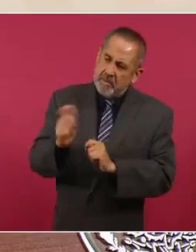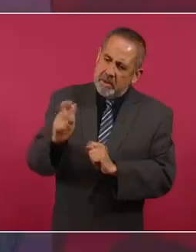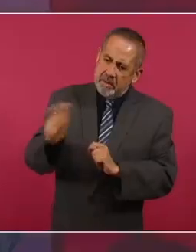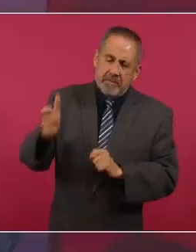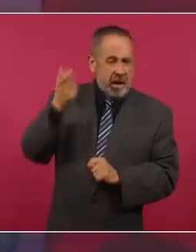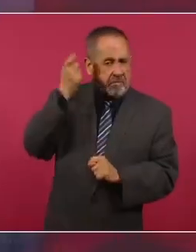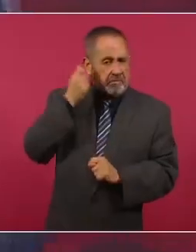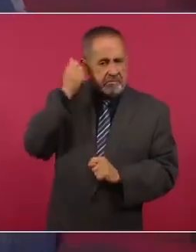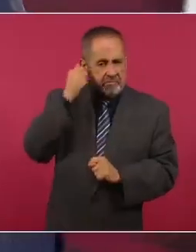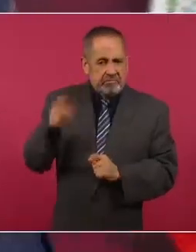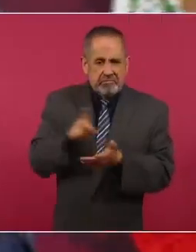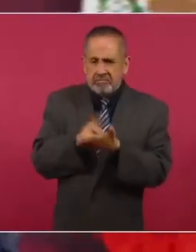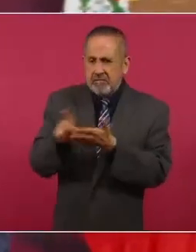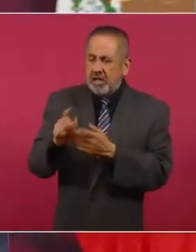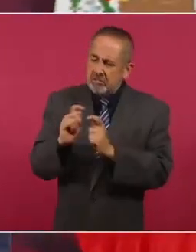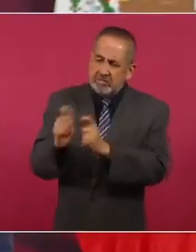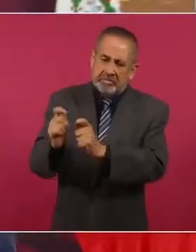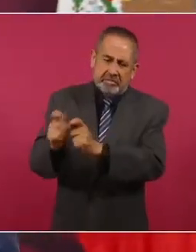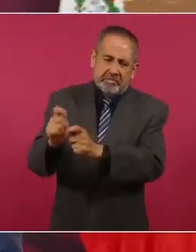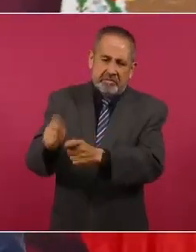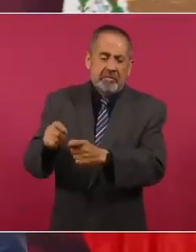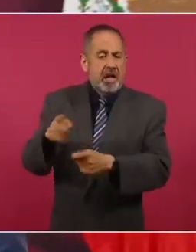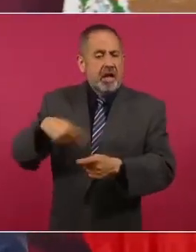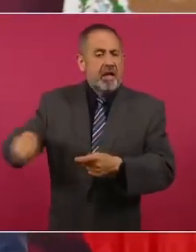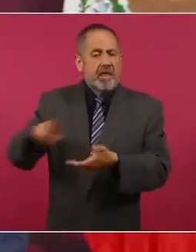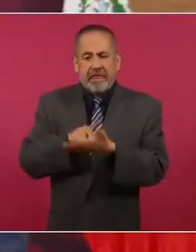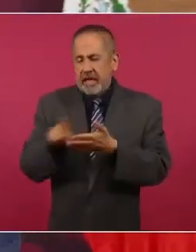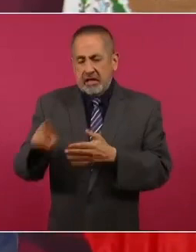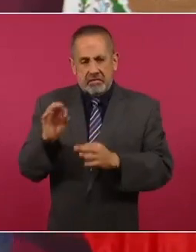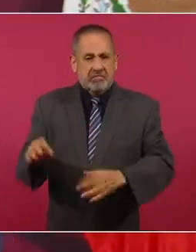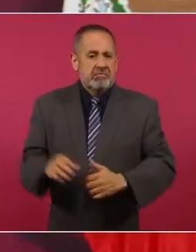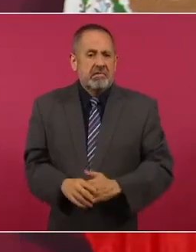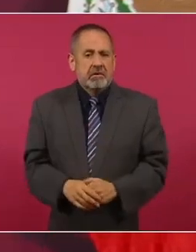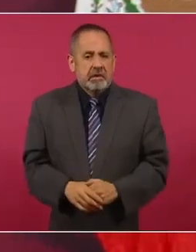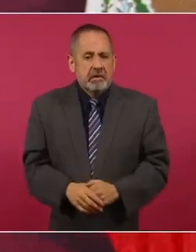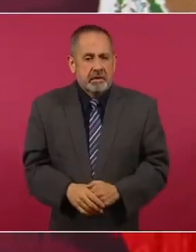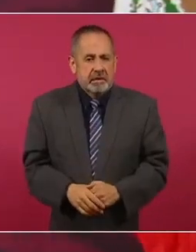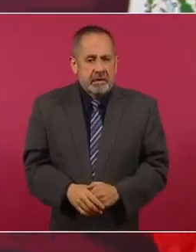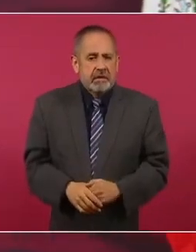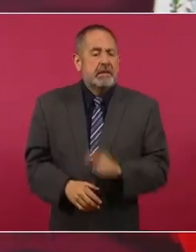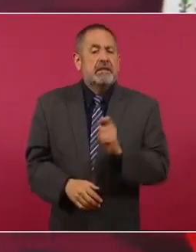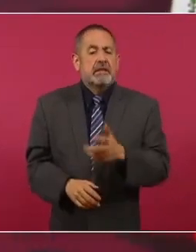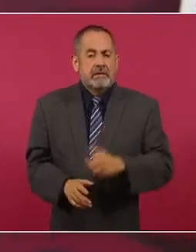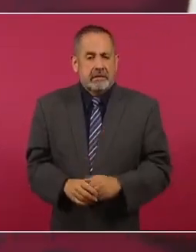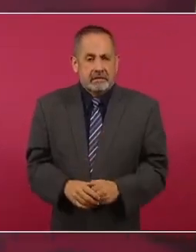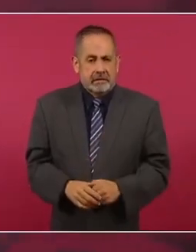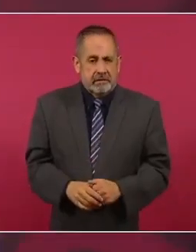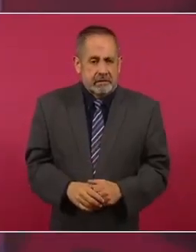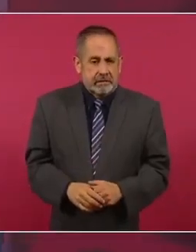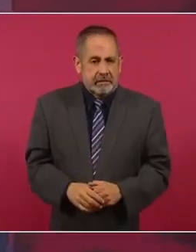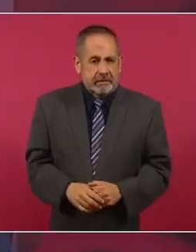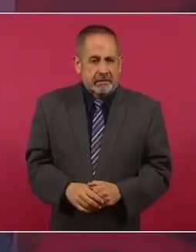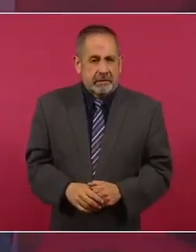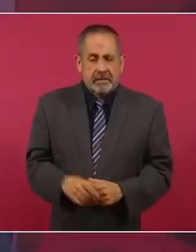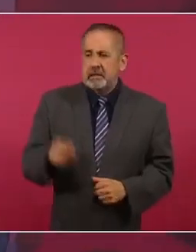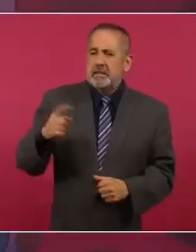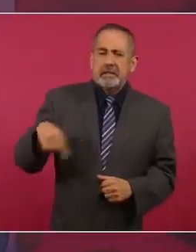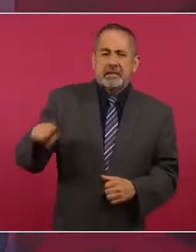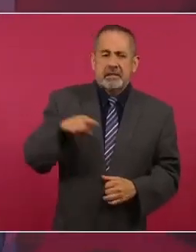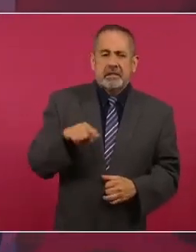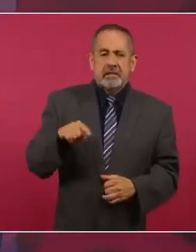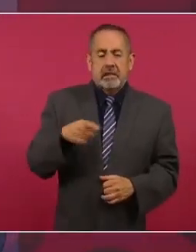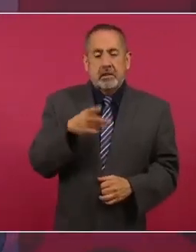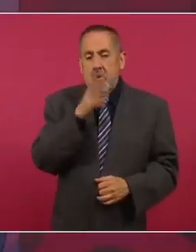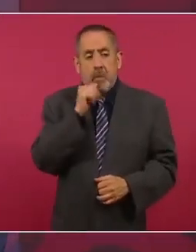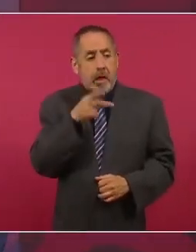se va a tener que garantizar ese derecho. Además, ni siquiera van a tener la